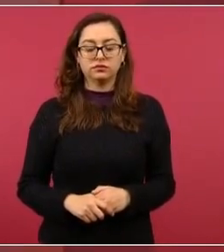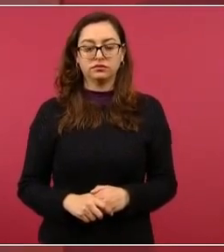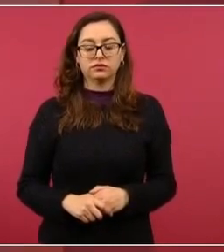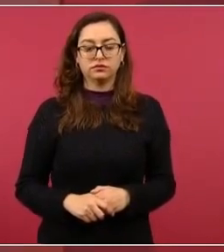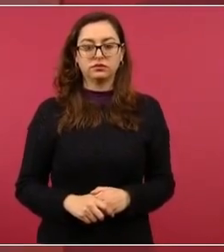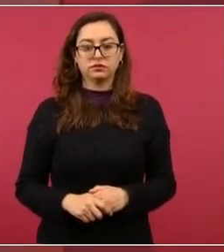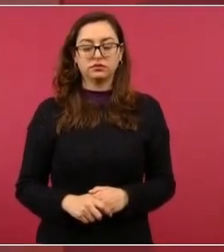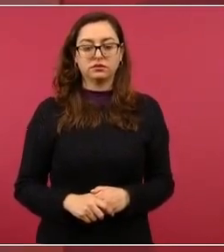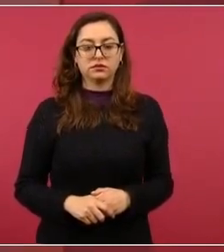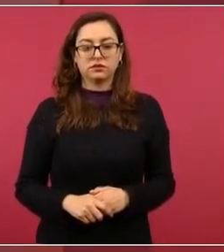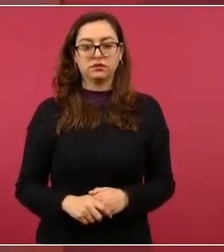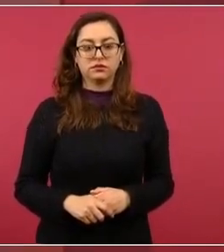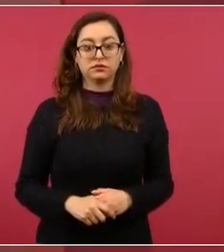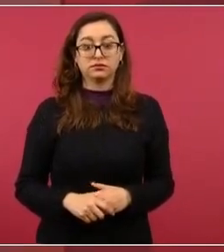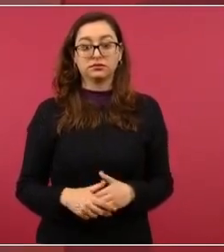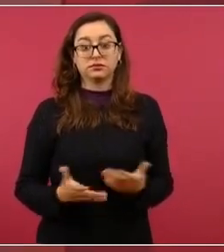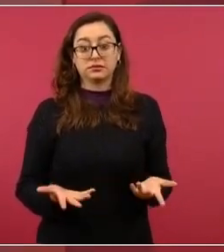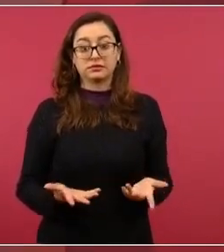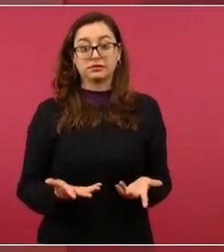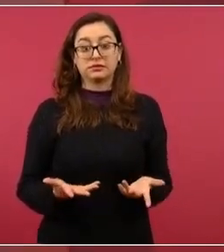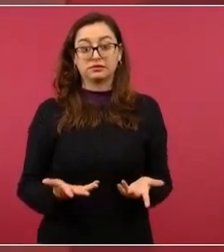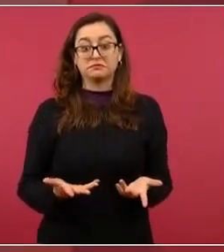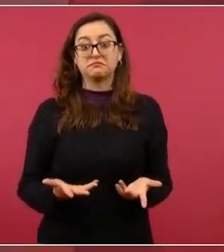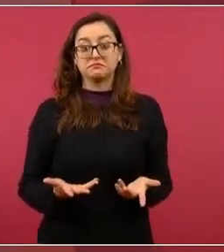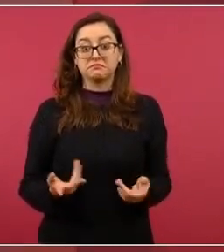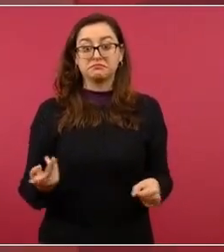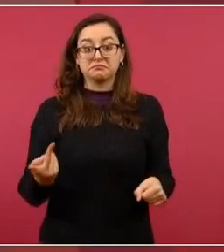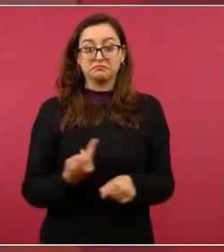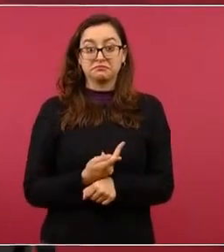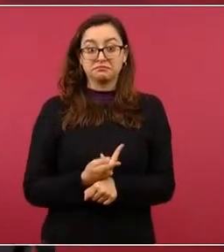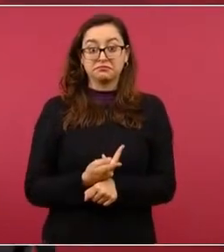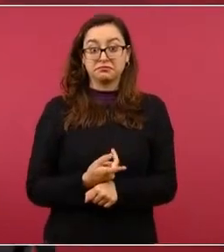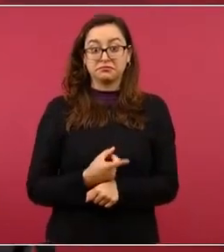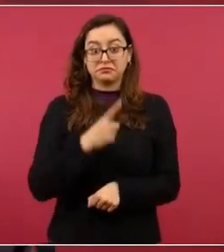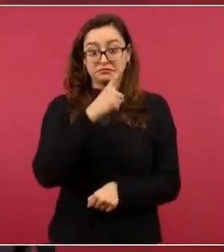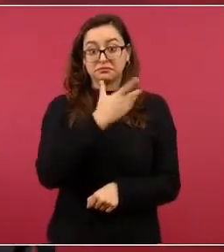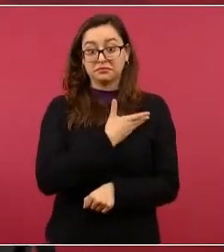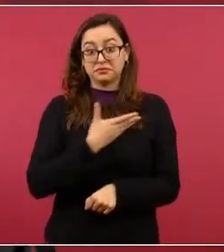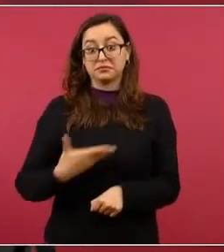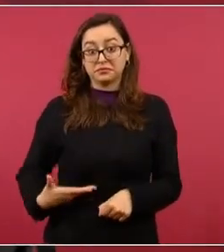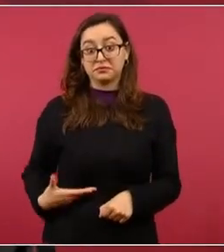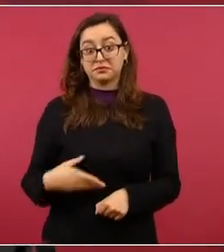como es un avión muy grande, del presidente,